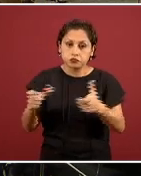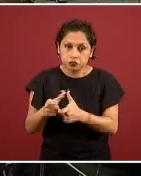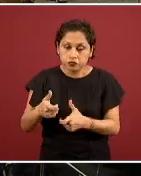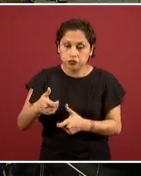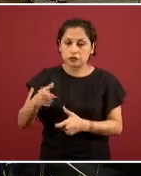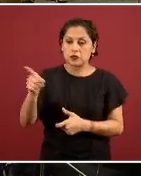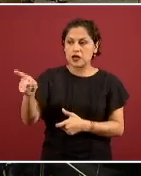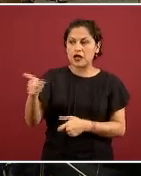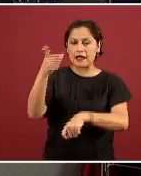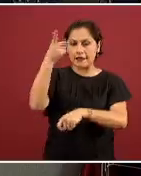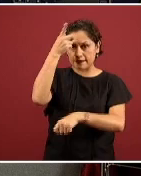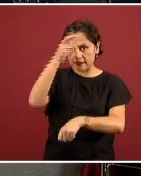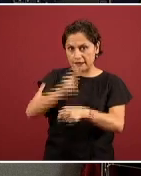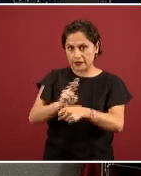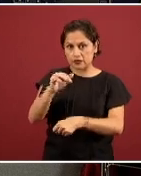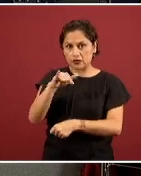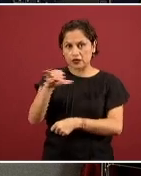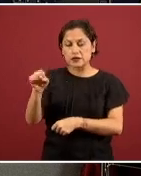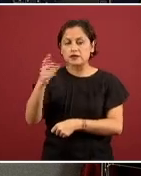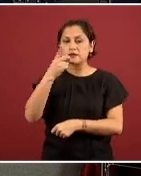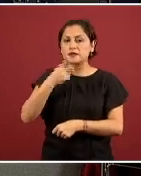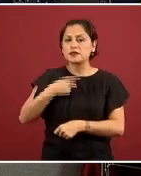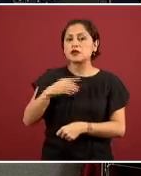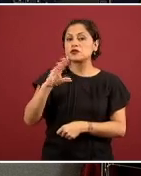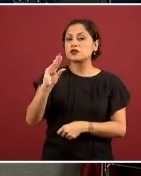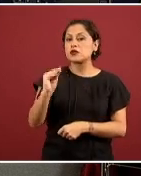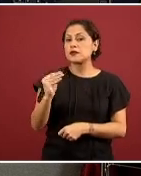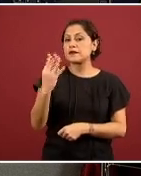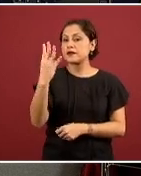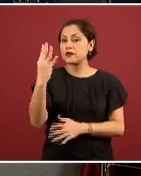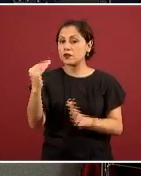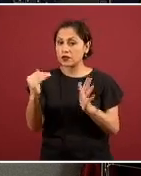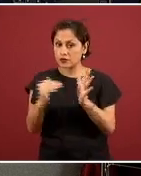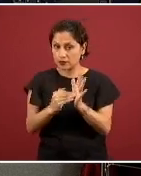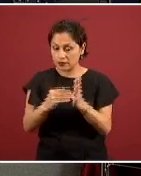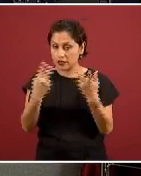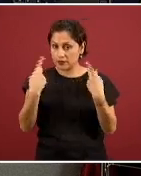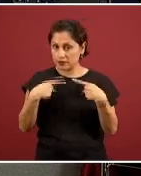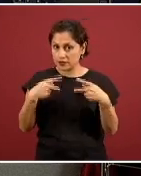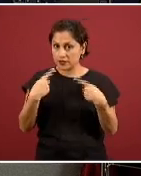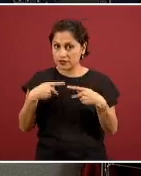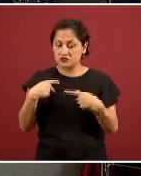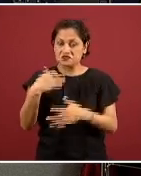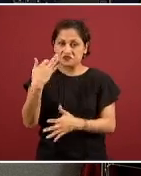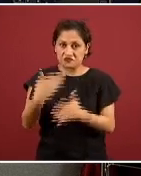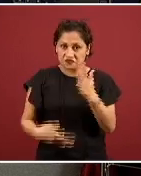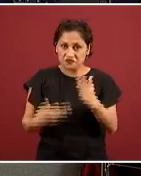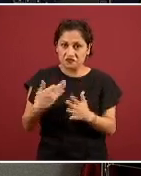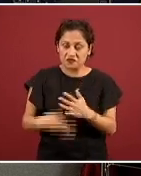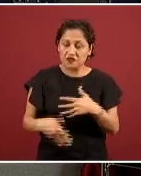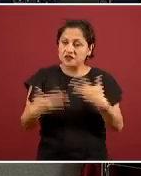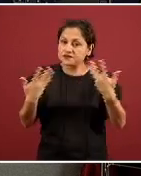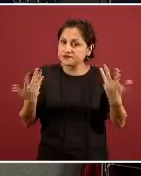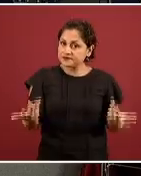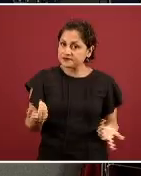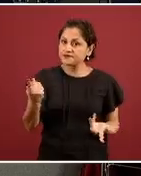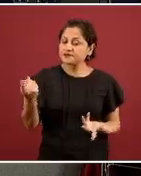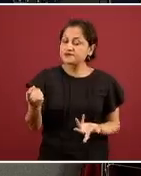nos comentaba que había un déficit de 94 mil a nivel nacional igual a pesar además de los 3